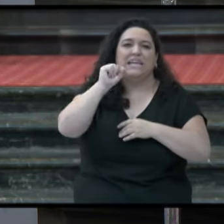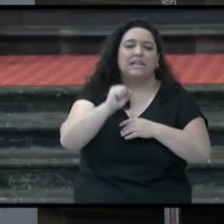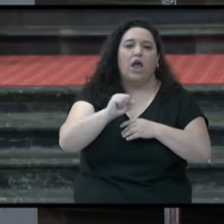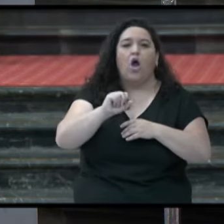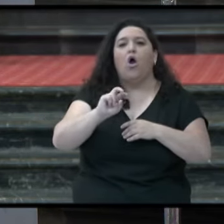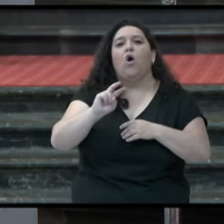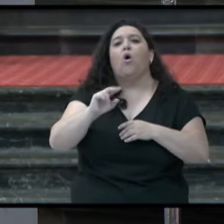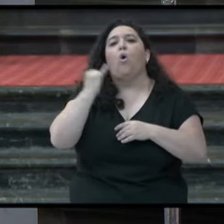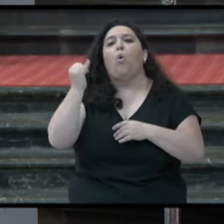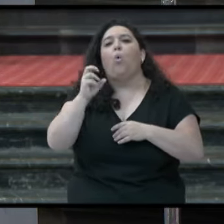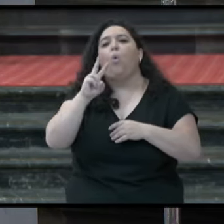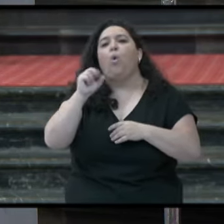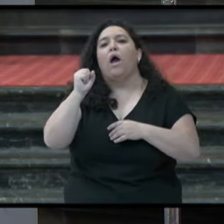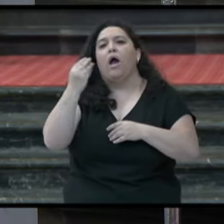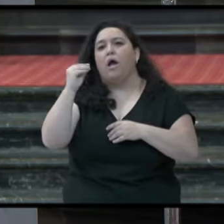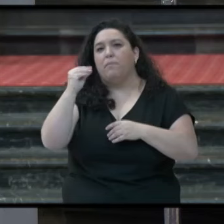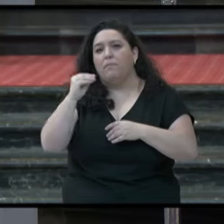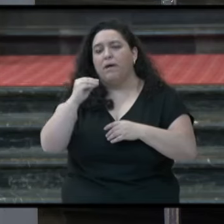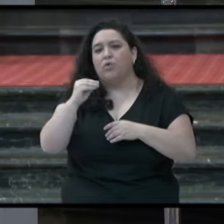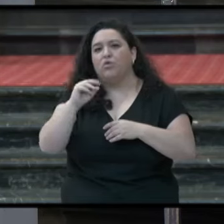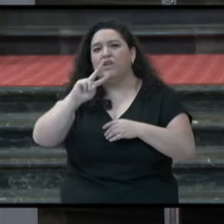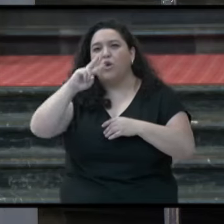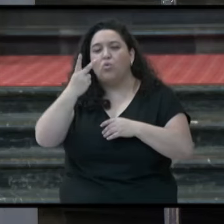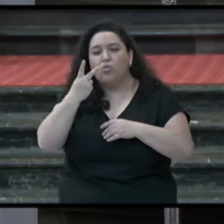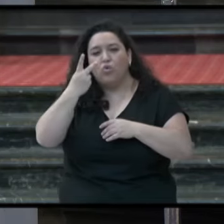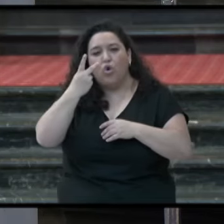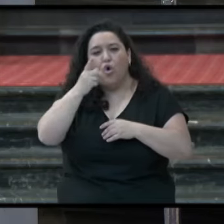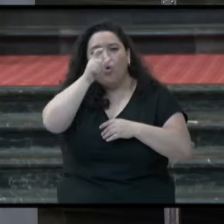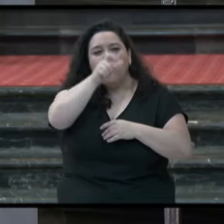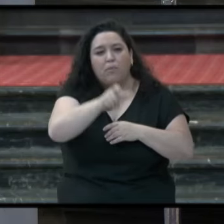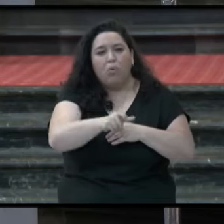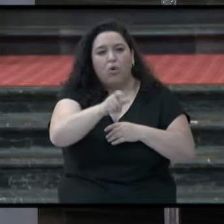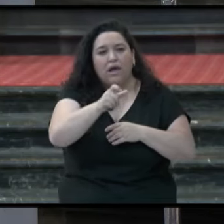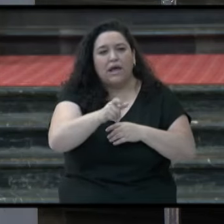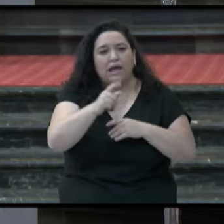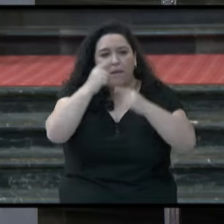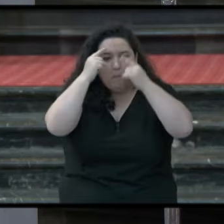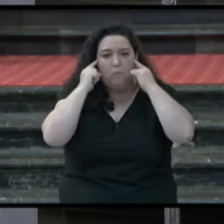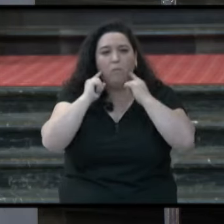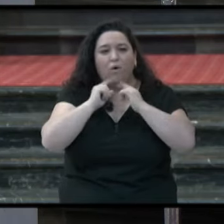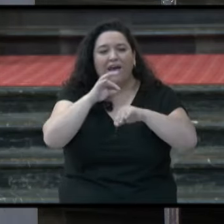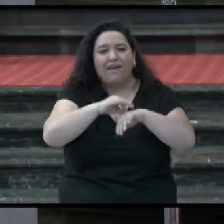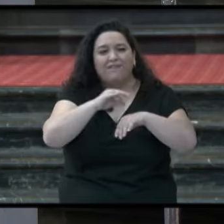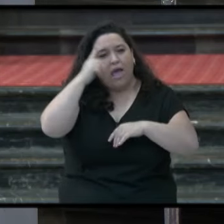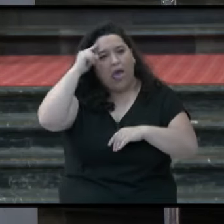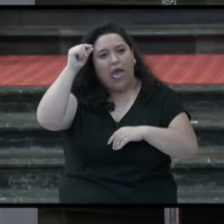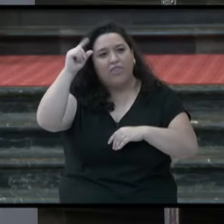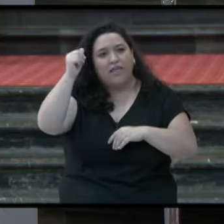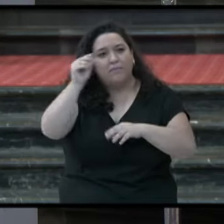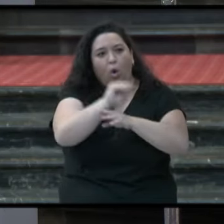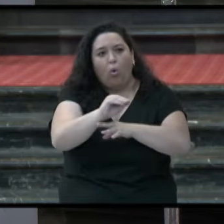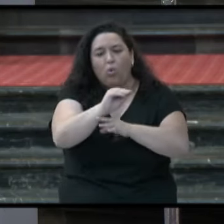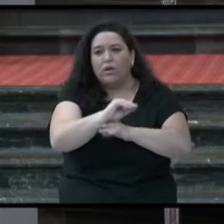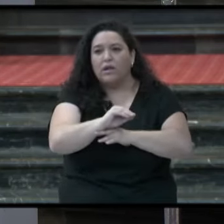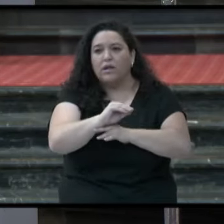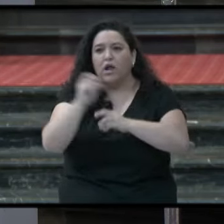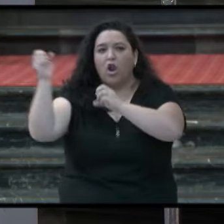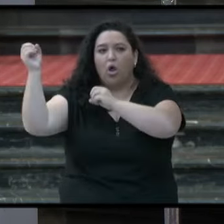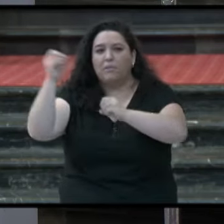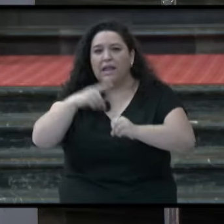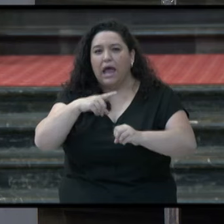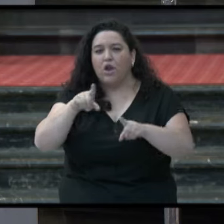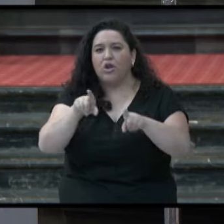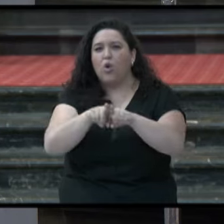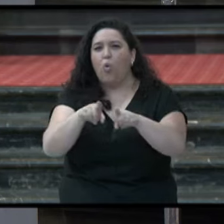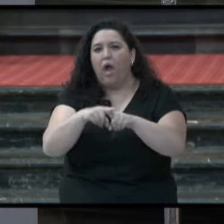II sanó del Alzheimer a esta monjita. Los milagros no son sólo cosas de antiguamente